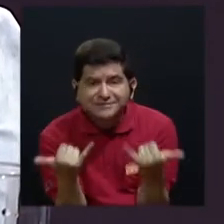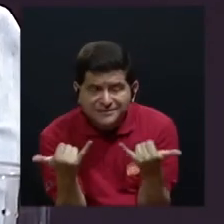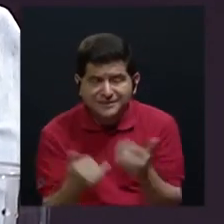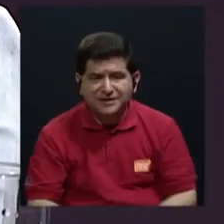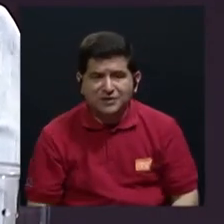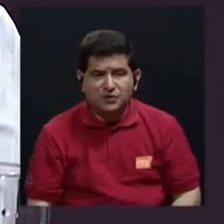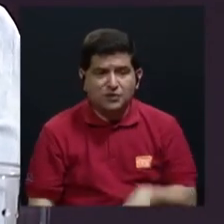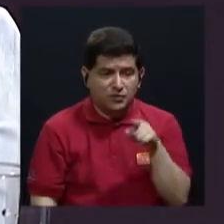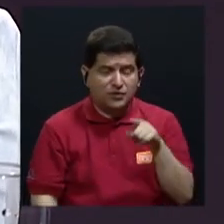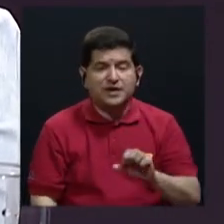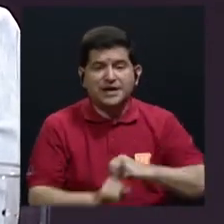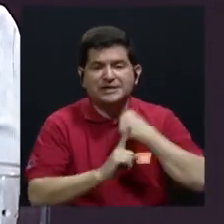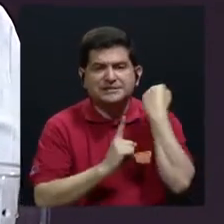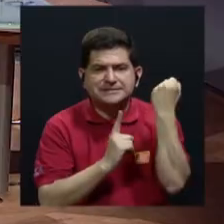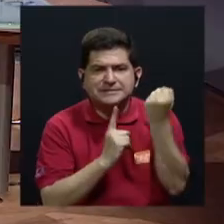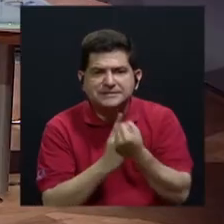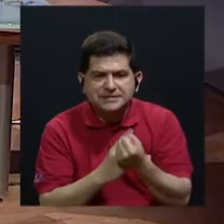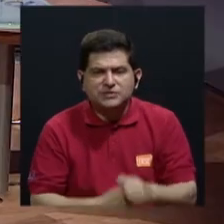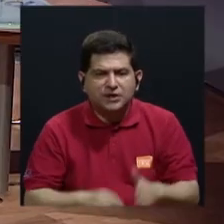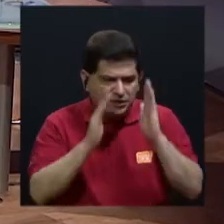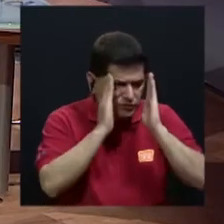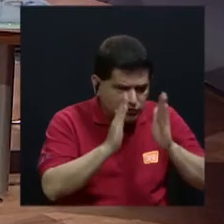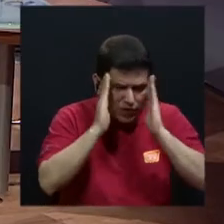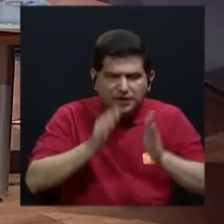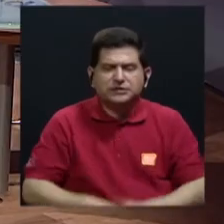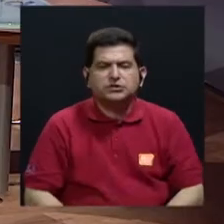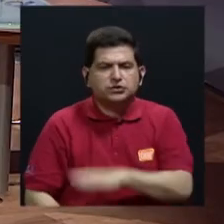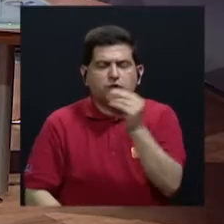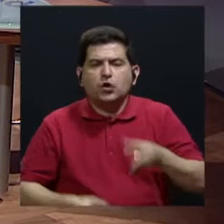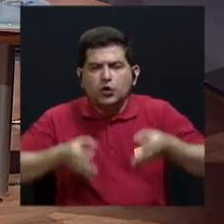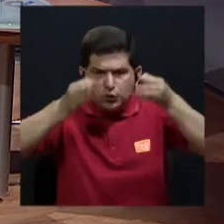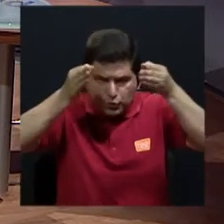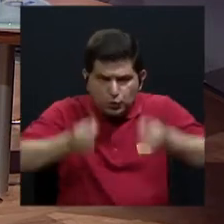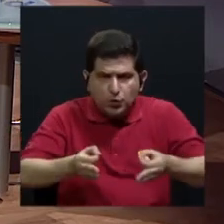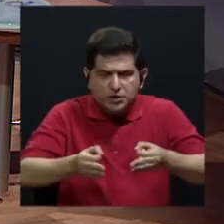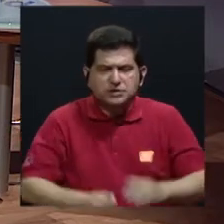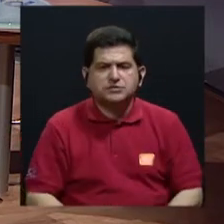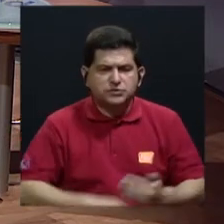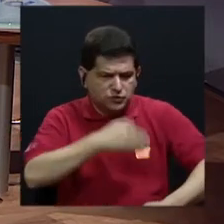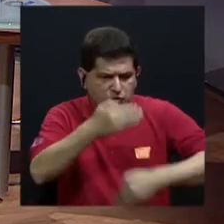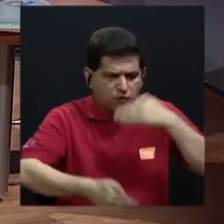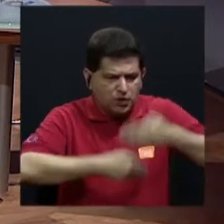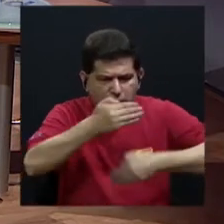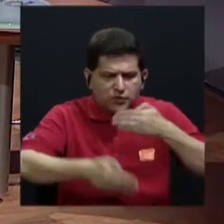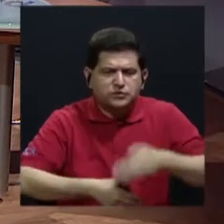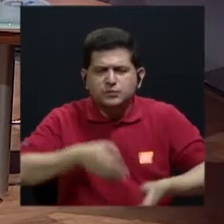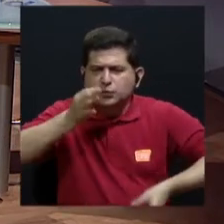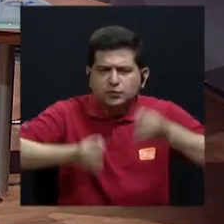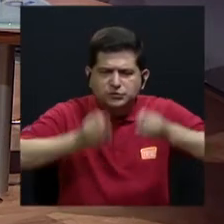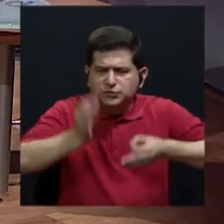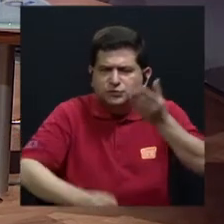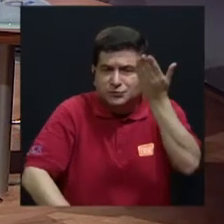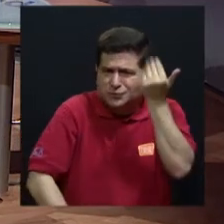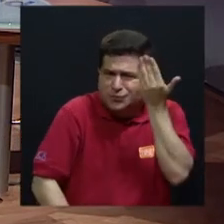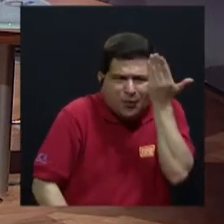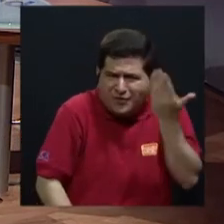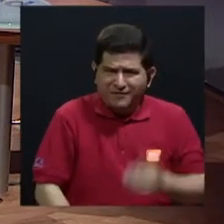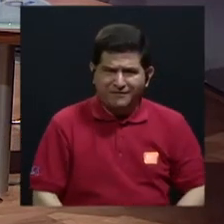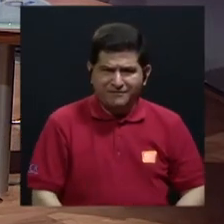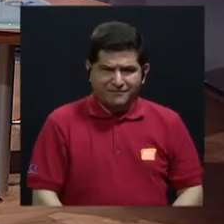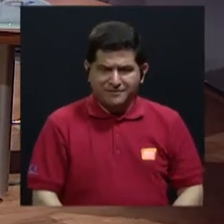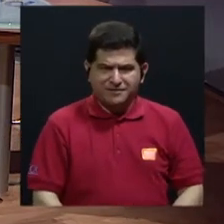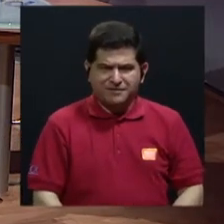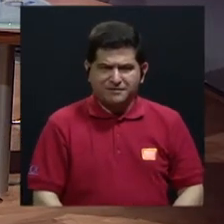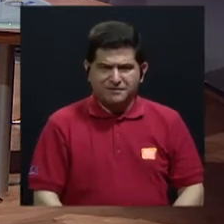siendo sujetos de atención y de juicio en los tribunales de justicia? ¿Qué fue lo que